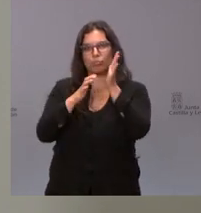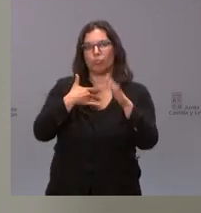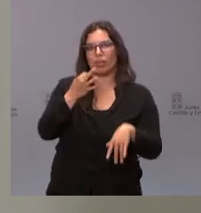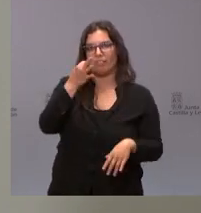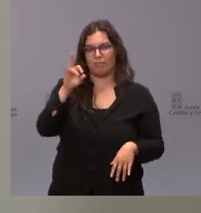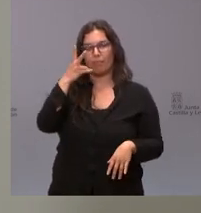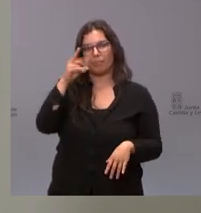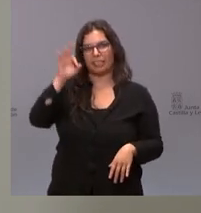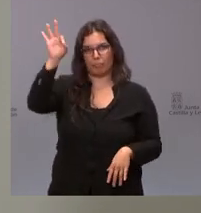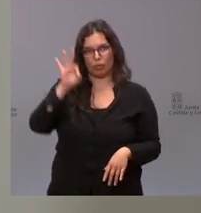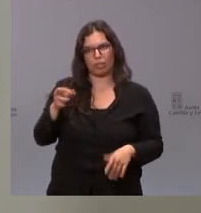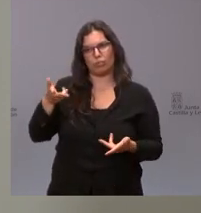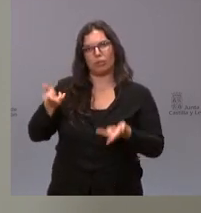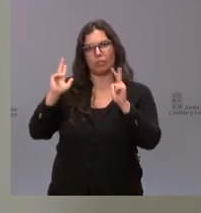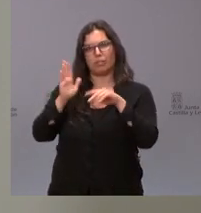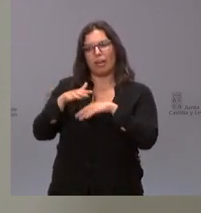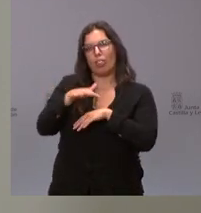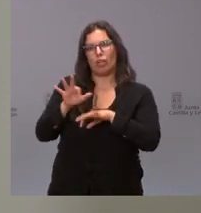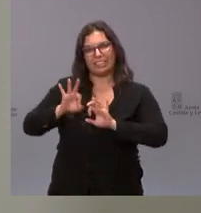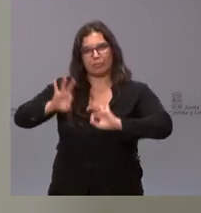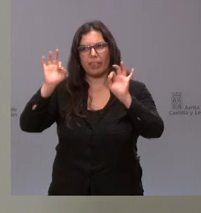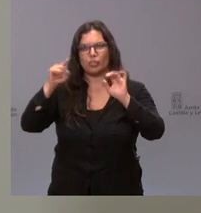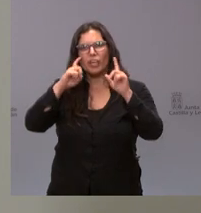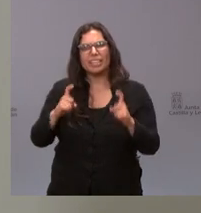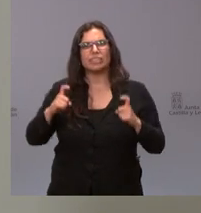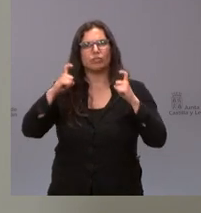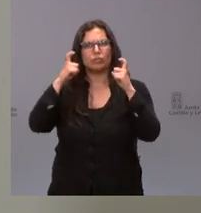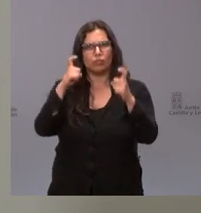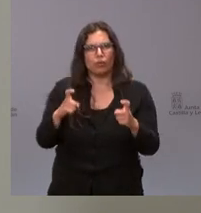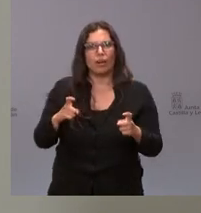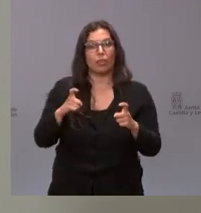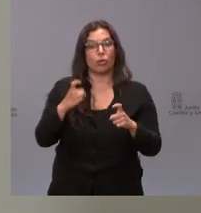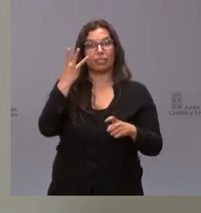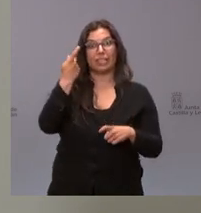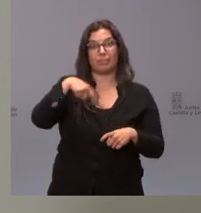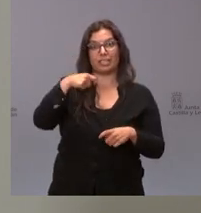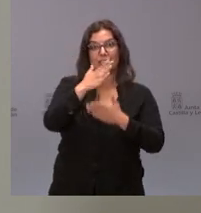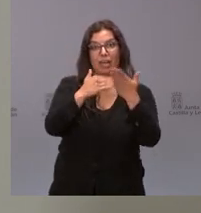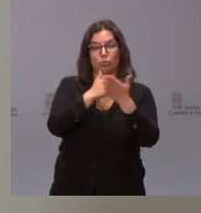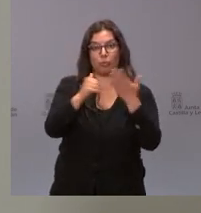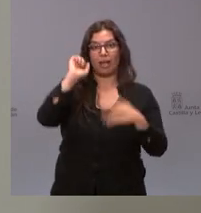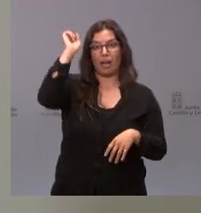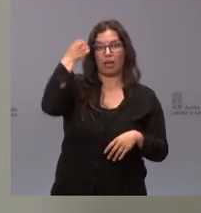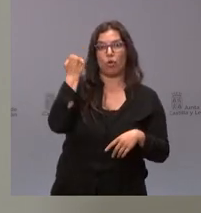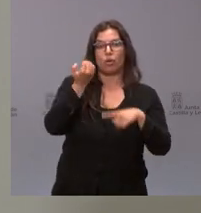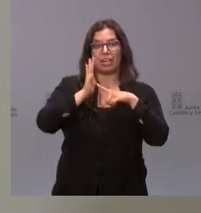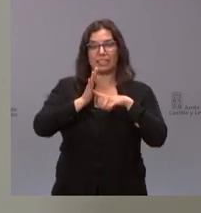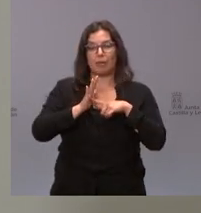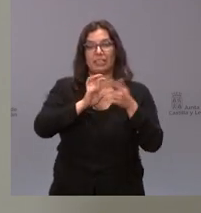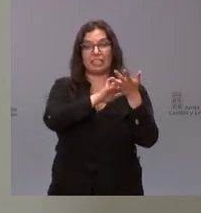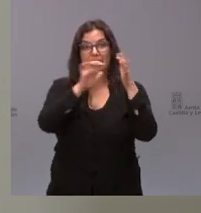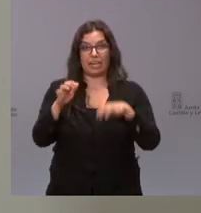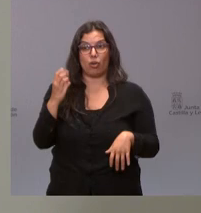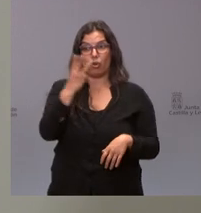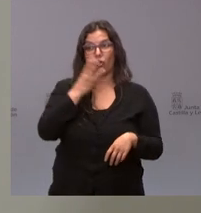laborales ha sido un esfuerzo de los tres presidentes autonómicos de Aragón Castilla y Mancha y Castilla y León